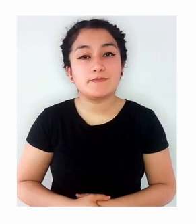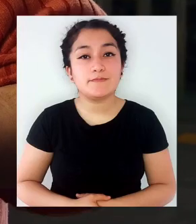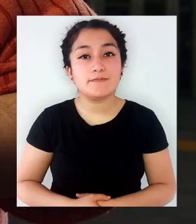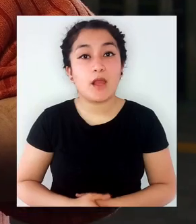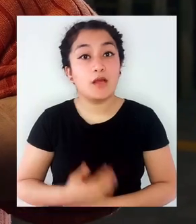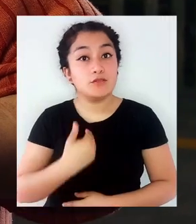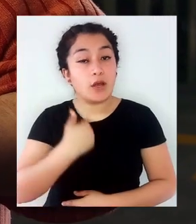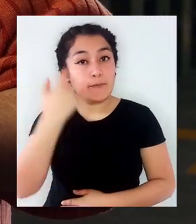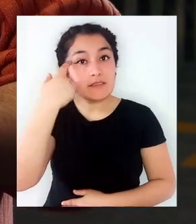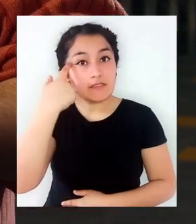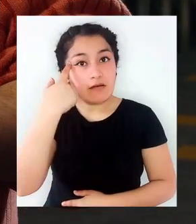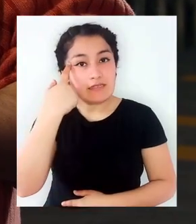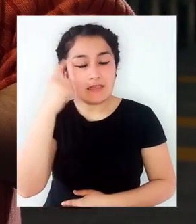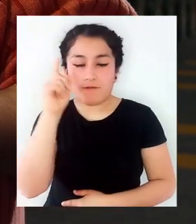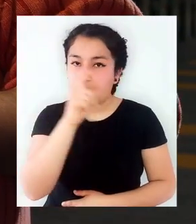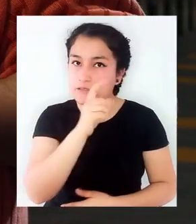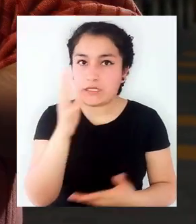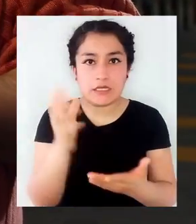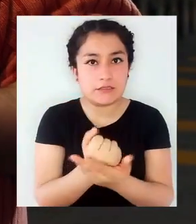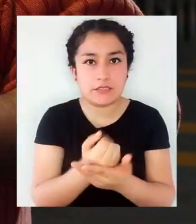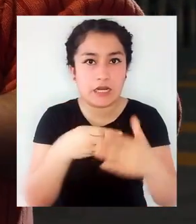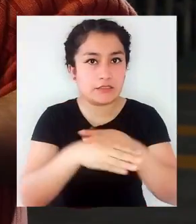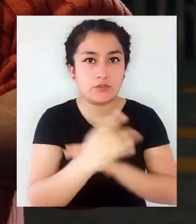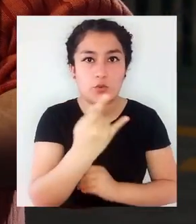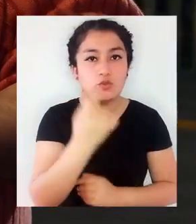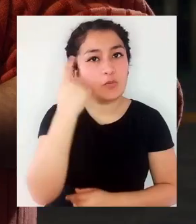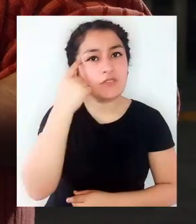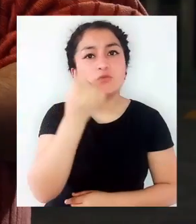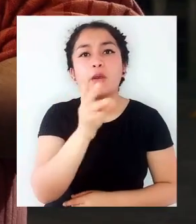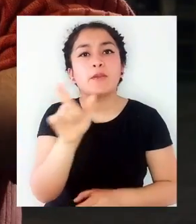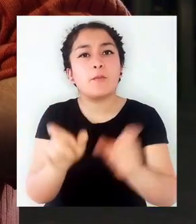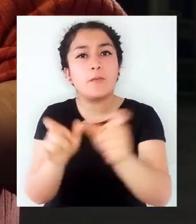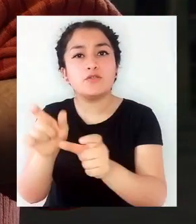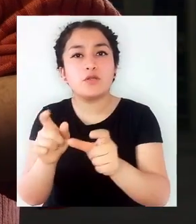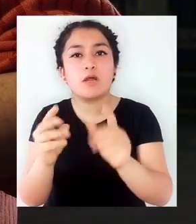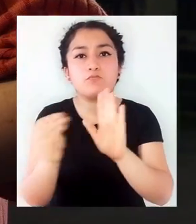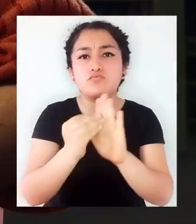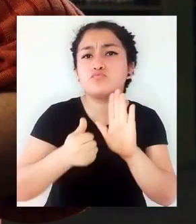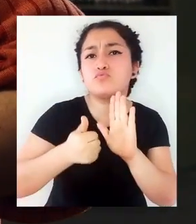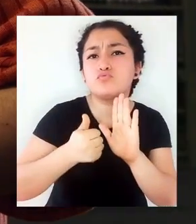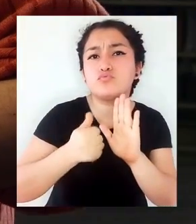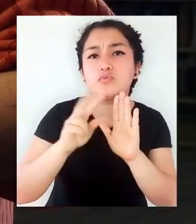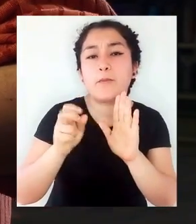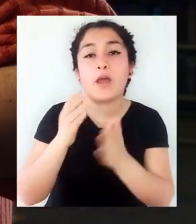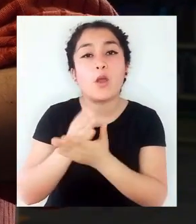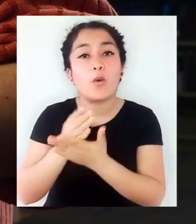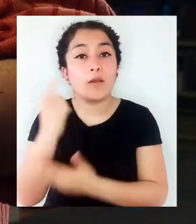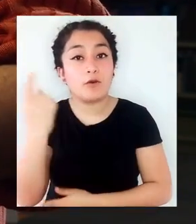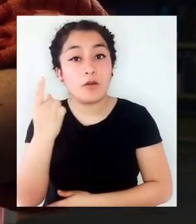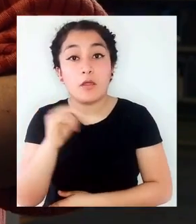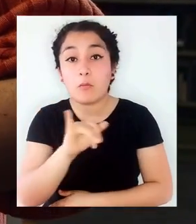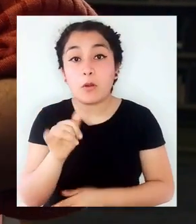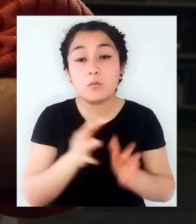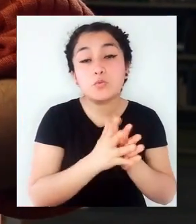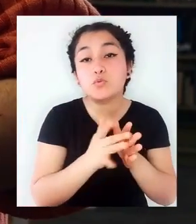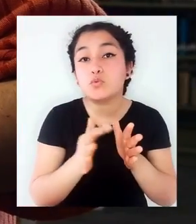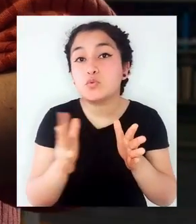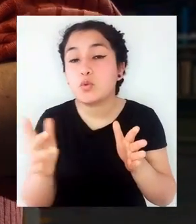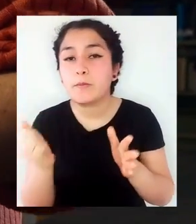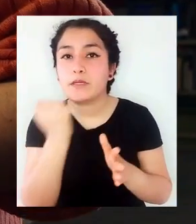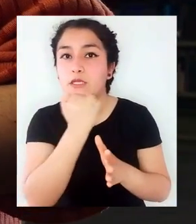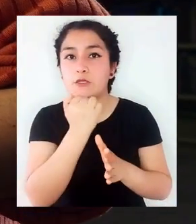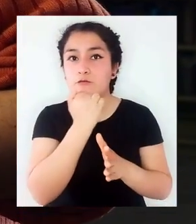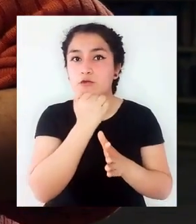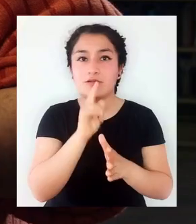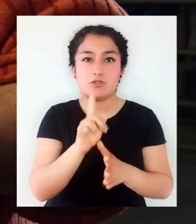Me parecía muy lejana. Creía que estaba reservada solamente para los primeros lugares de escuelas privadas. Con el tiempo me he dado cuenta que